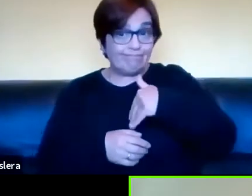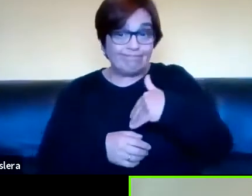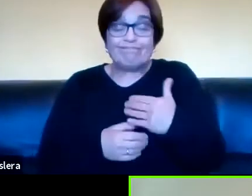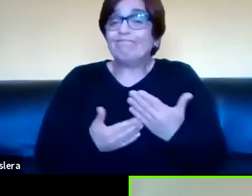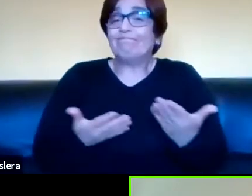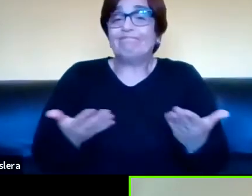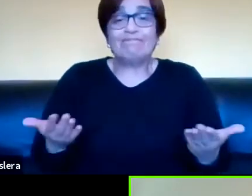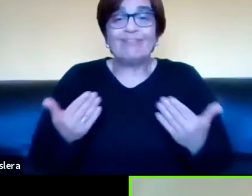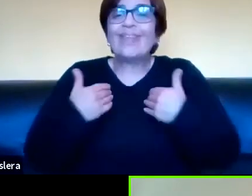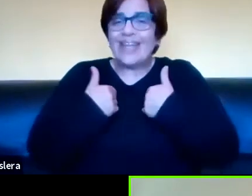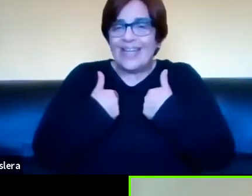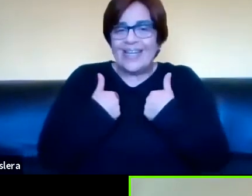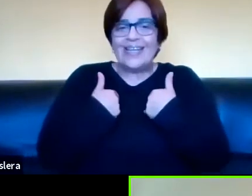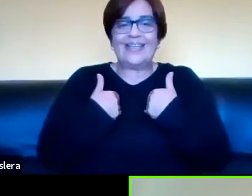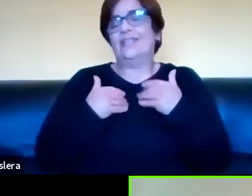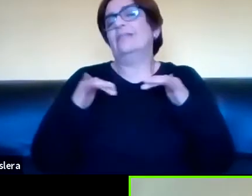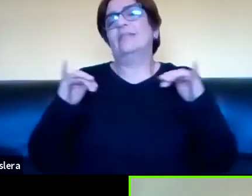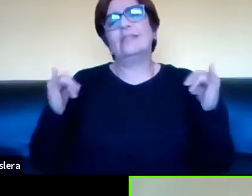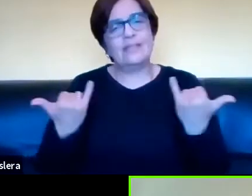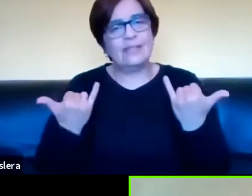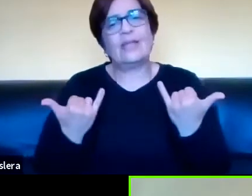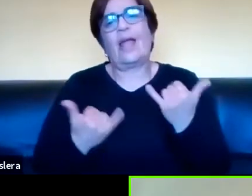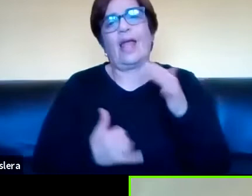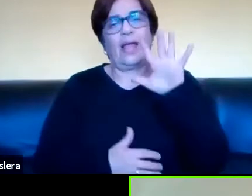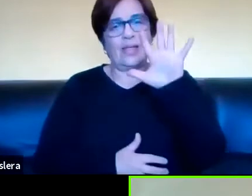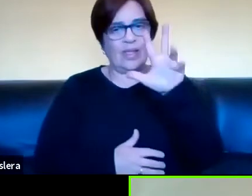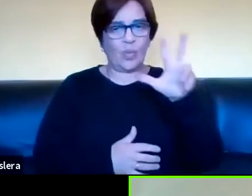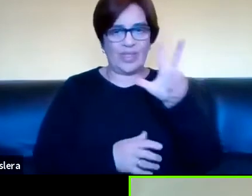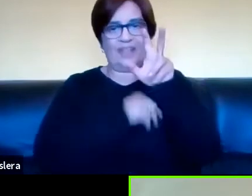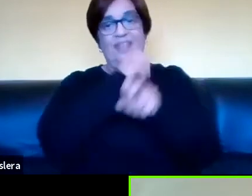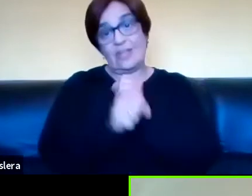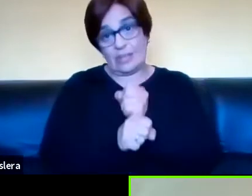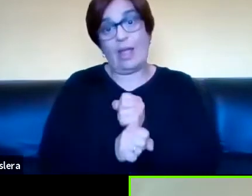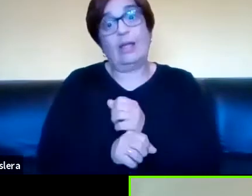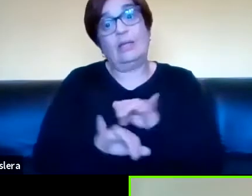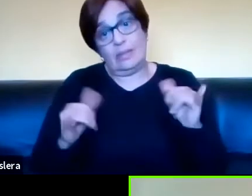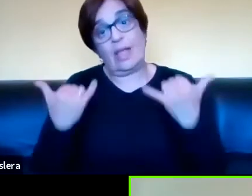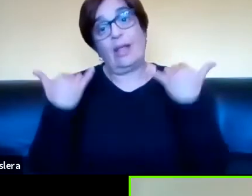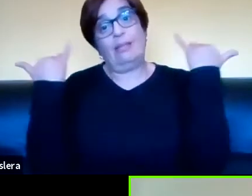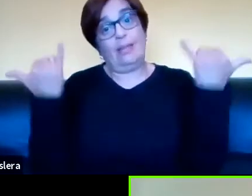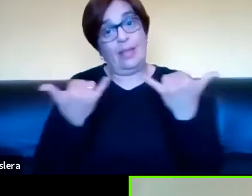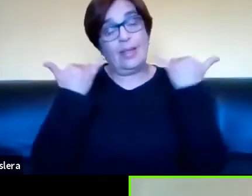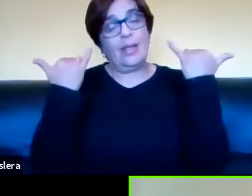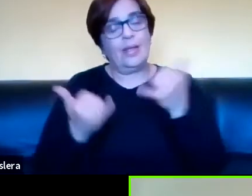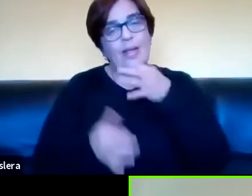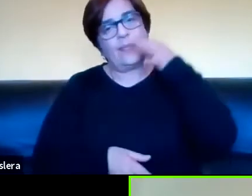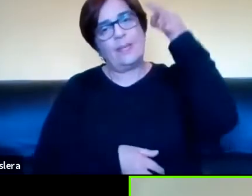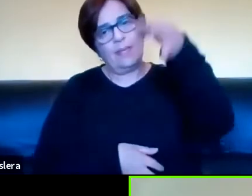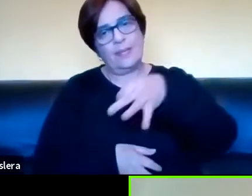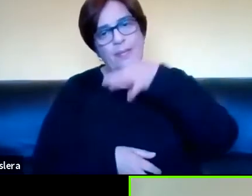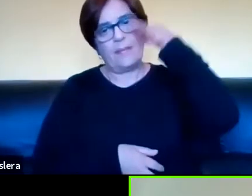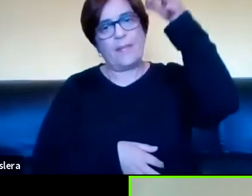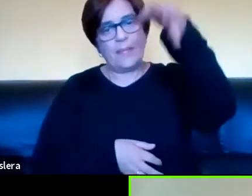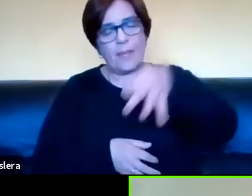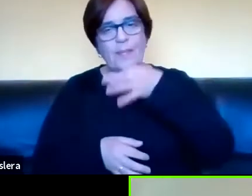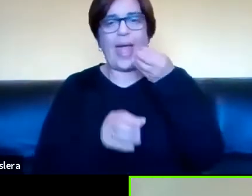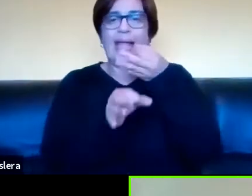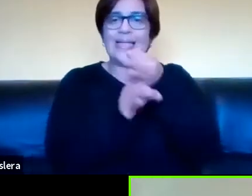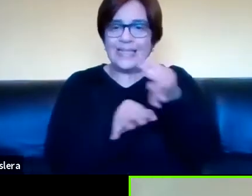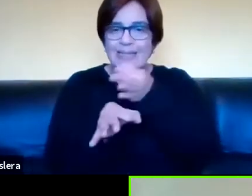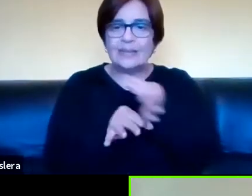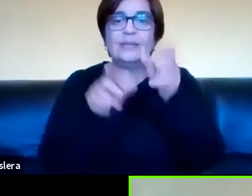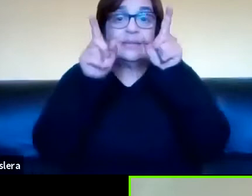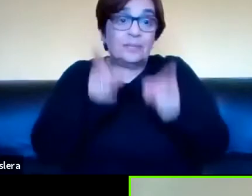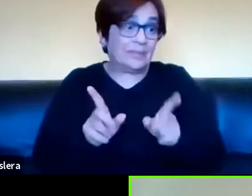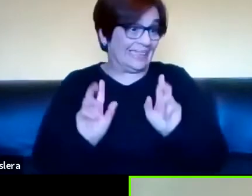quienes vivimos ya, y tengo 53 años, y ya hace mucho tiempo que doy conferencias, que doy clases, que